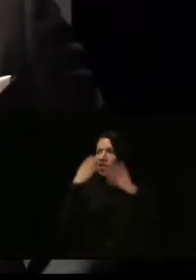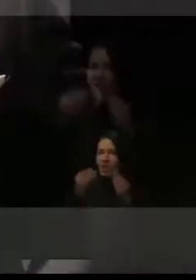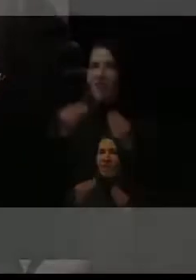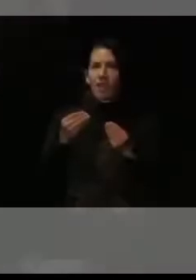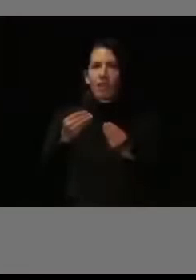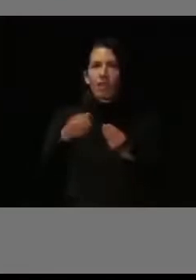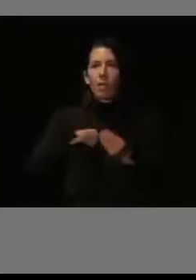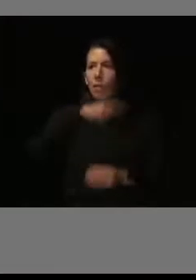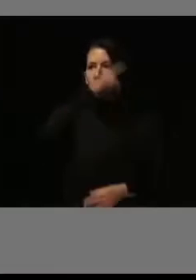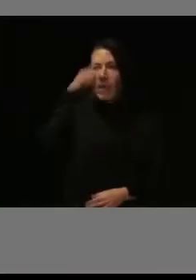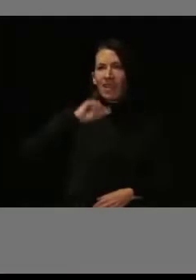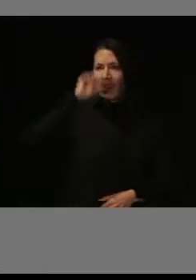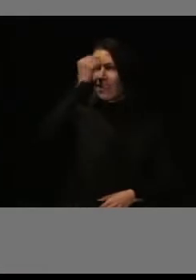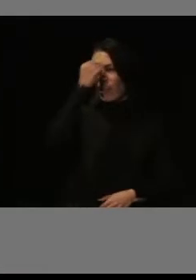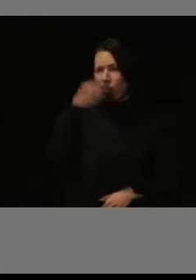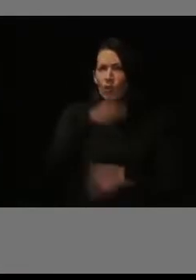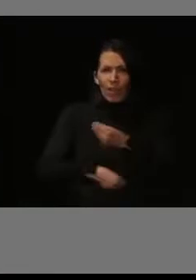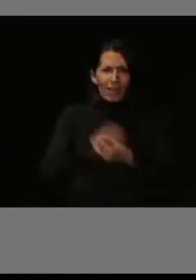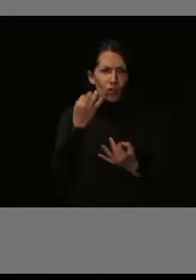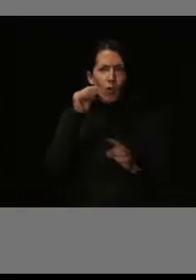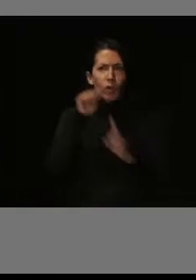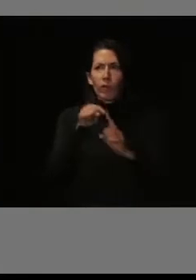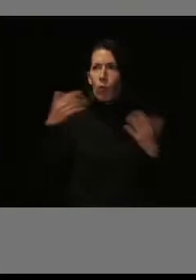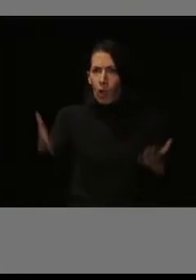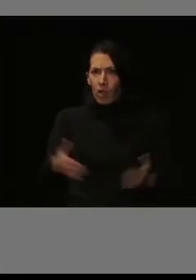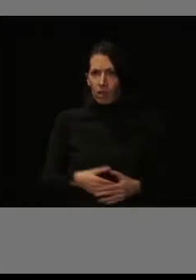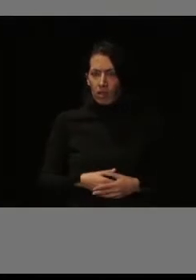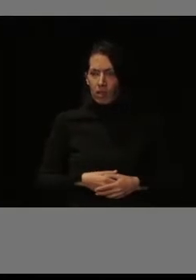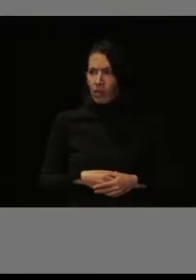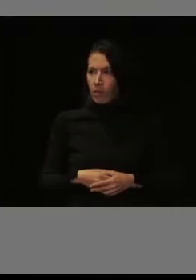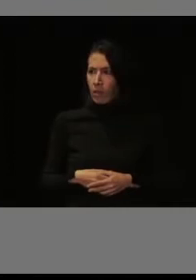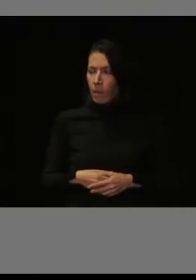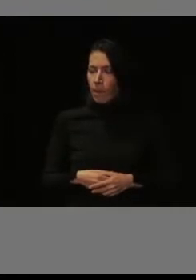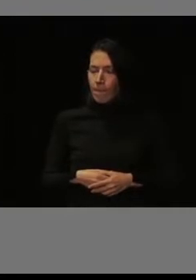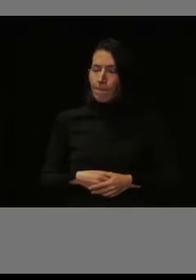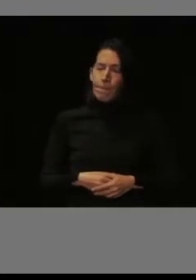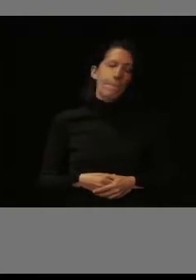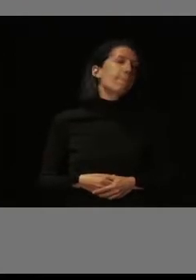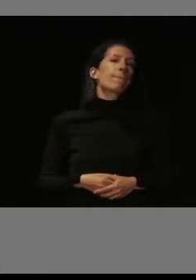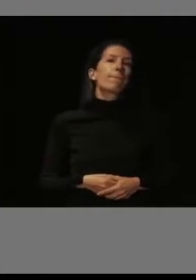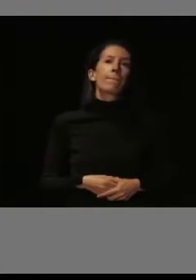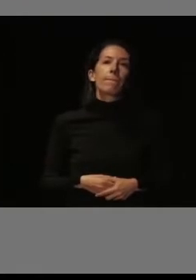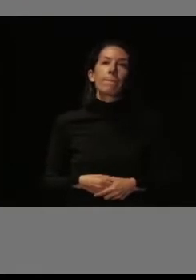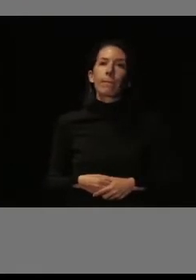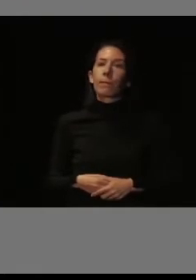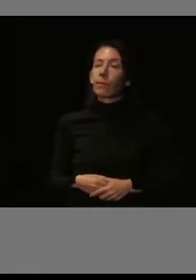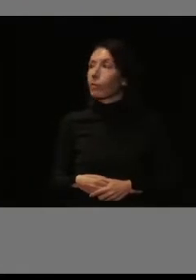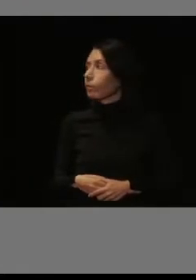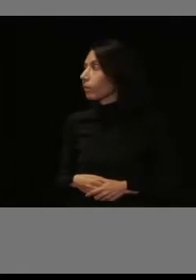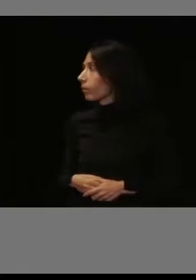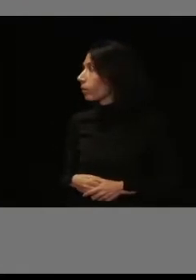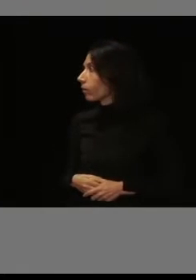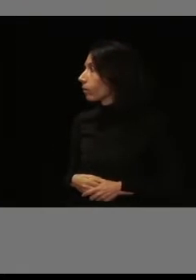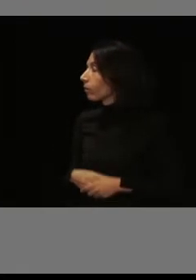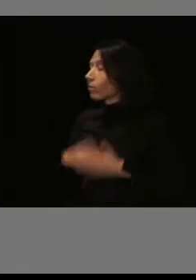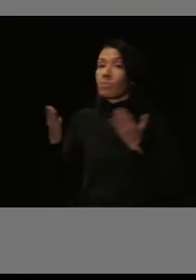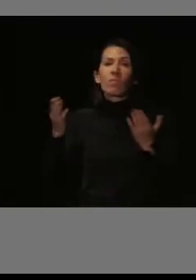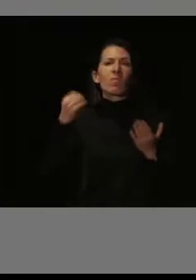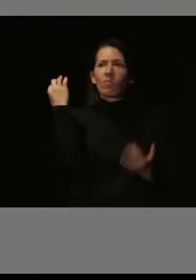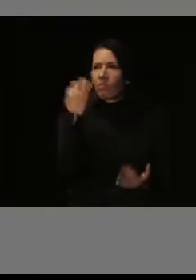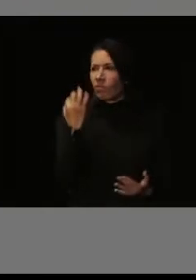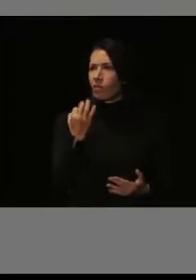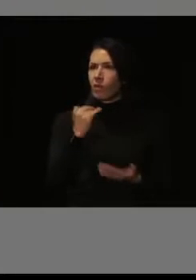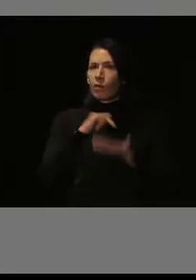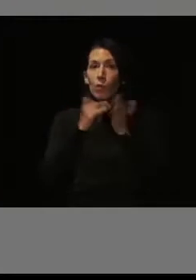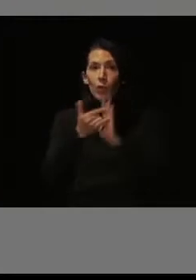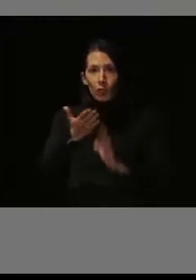Madrid Talento realmente es el proyecto con